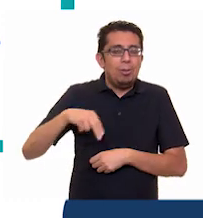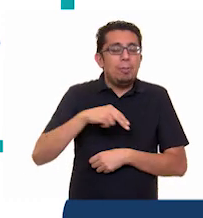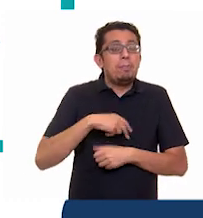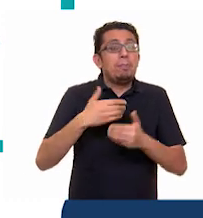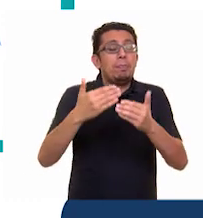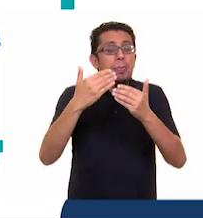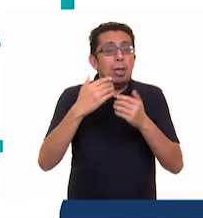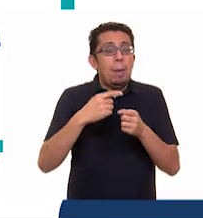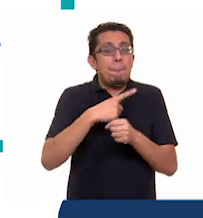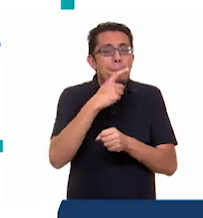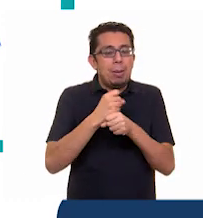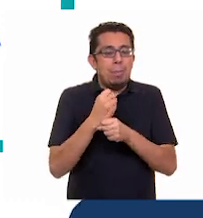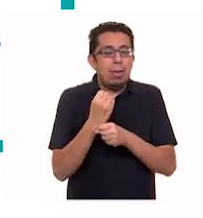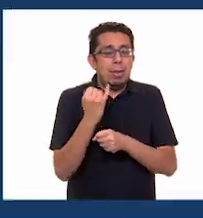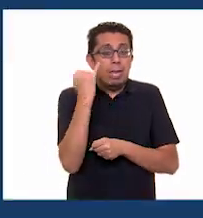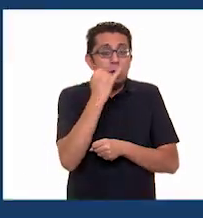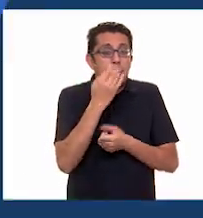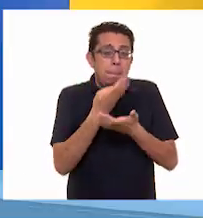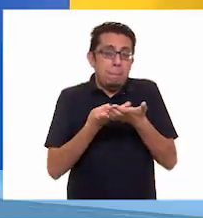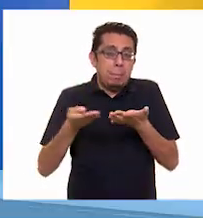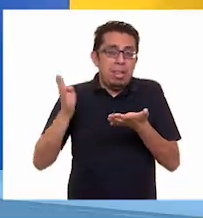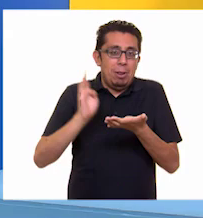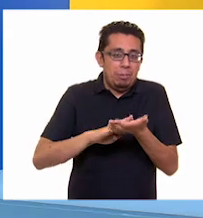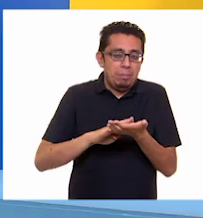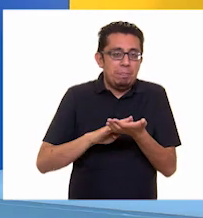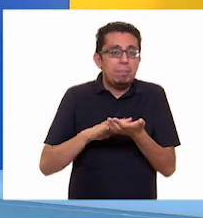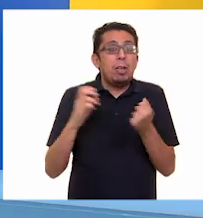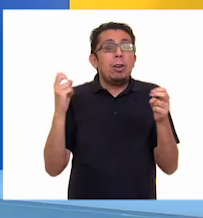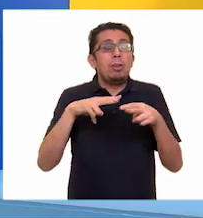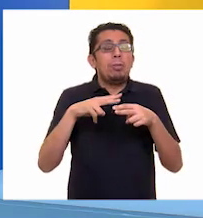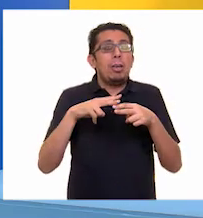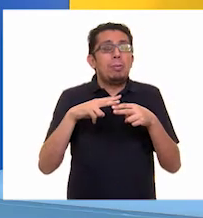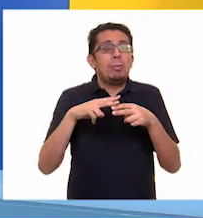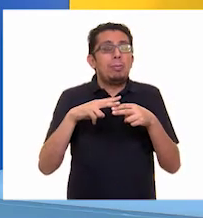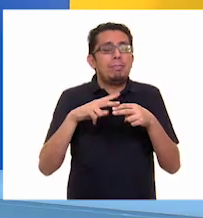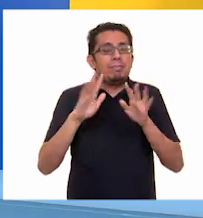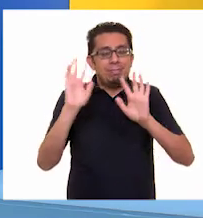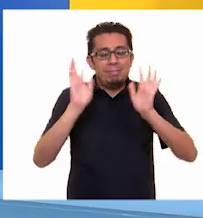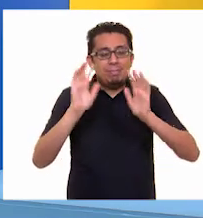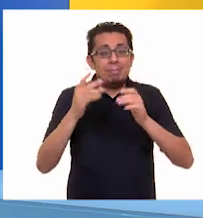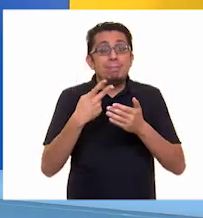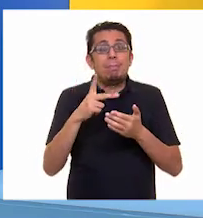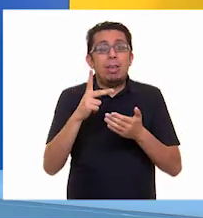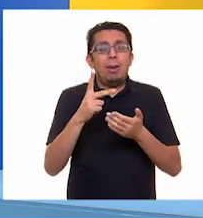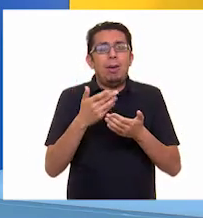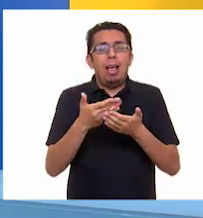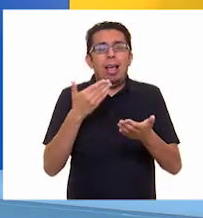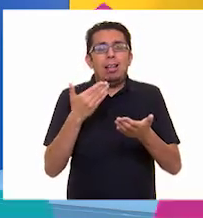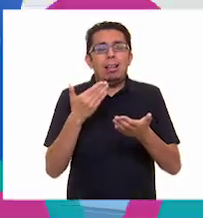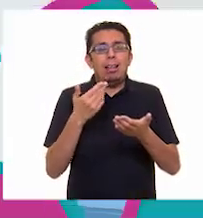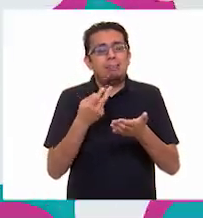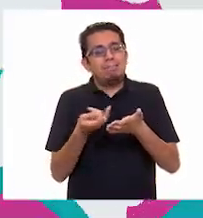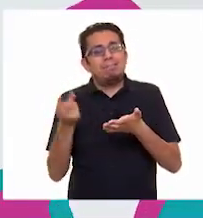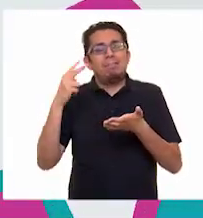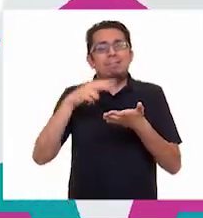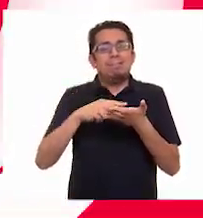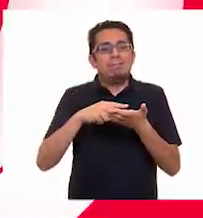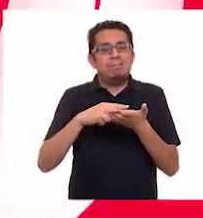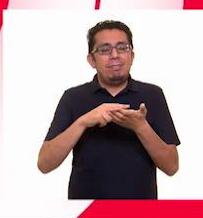materna clase bilingüe. Nos vemos hasta la próxima. Pero antes, a movernos un poco.